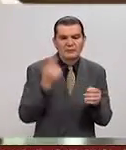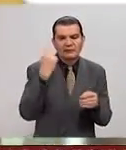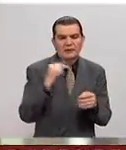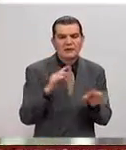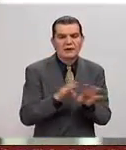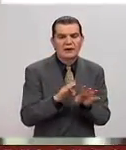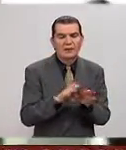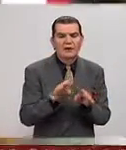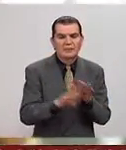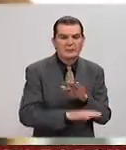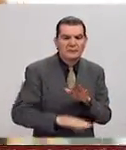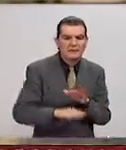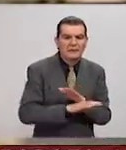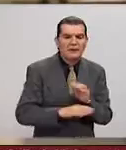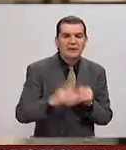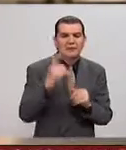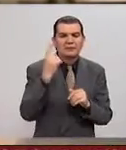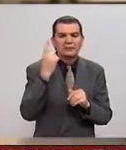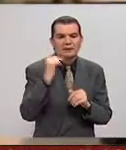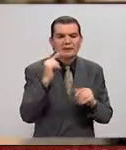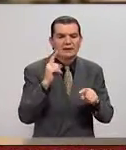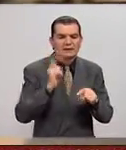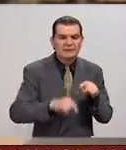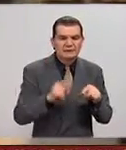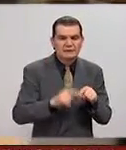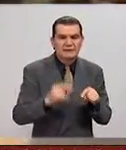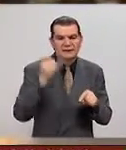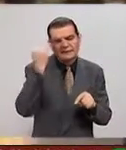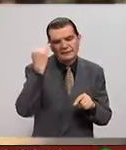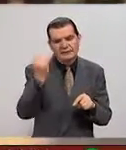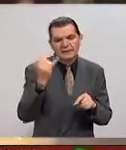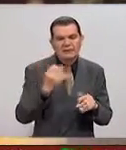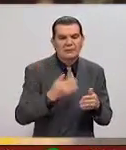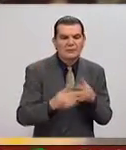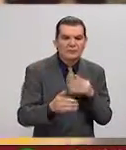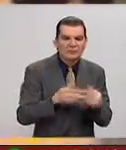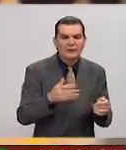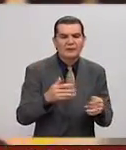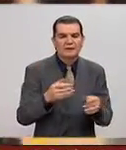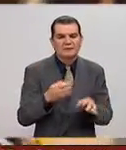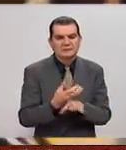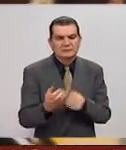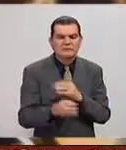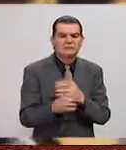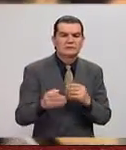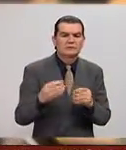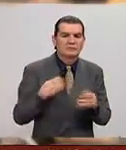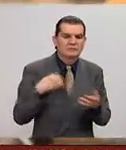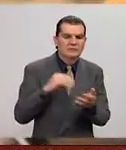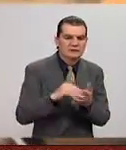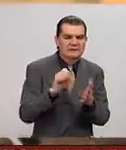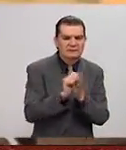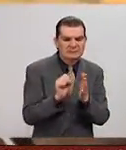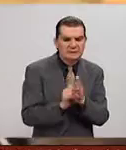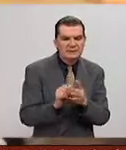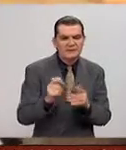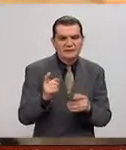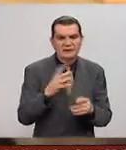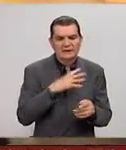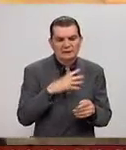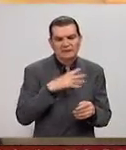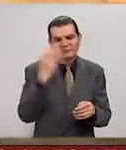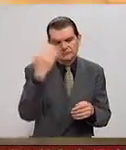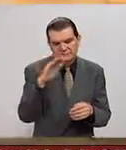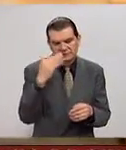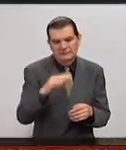digamos, básicamente de romper paradigmas, de mover esquemas, de replantear sistemas y pues sabemos